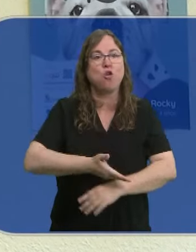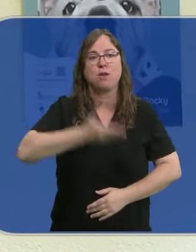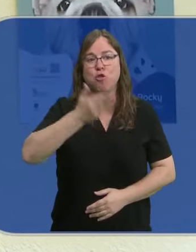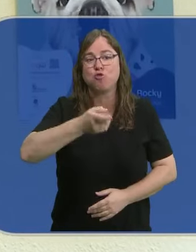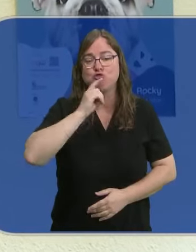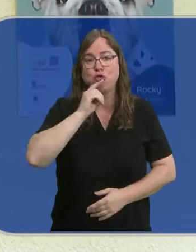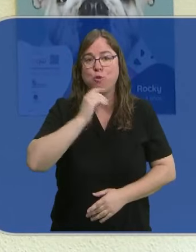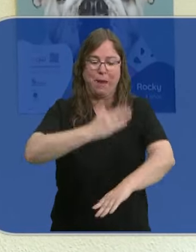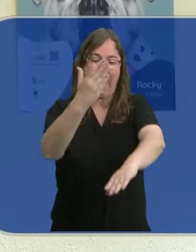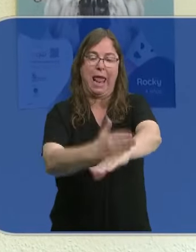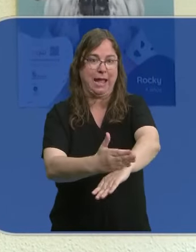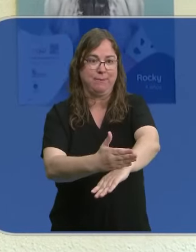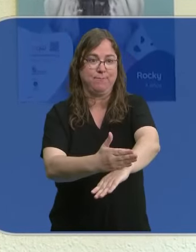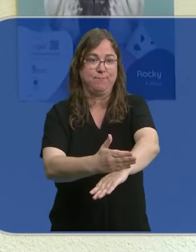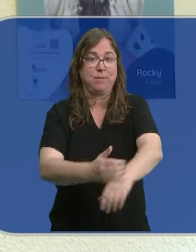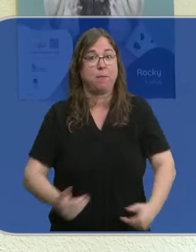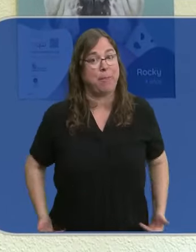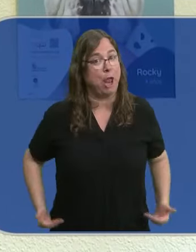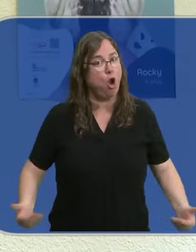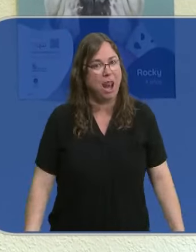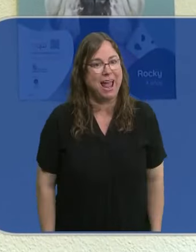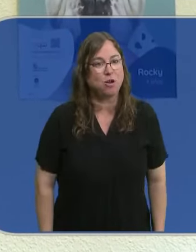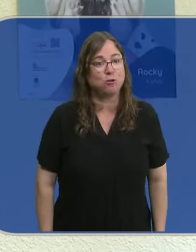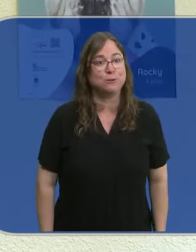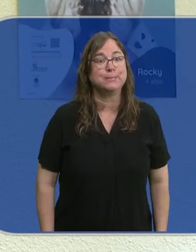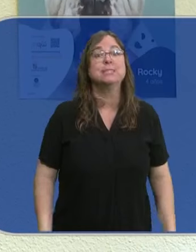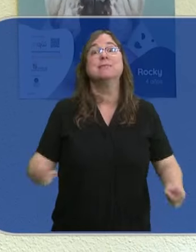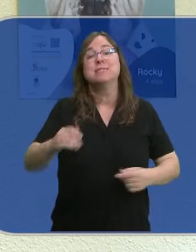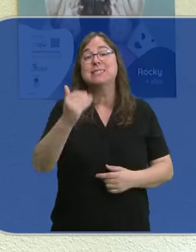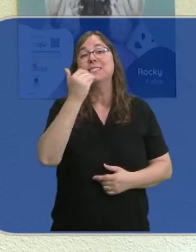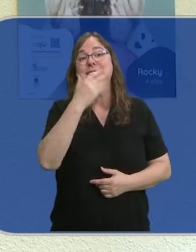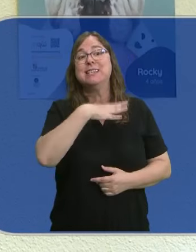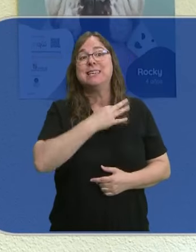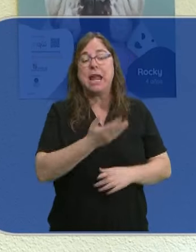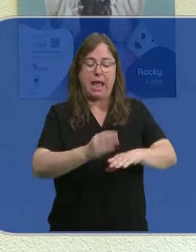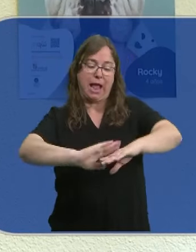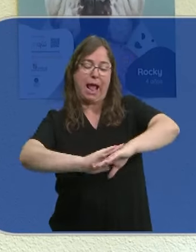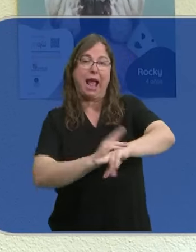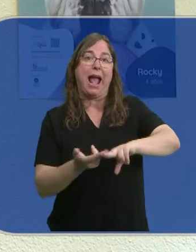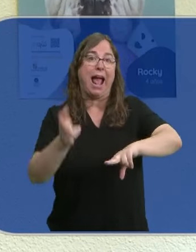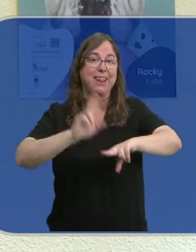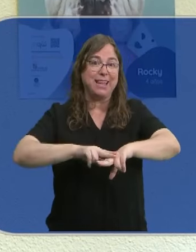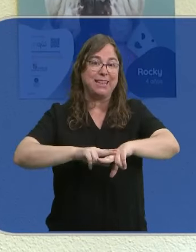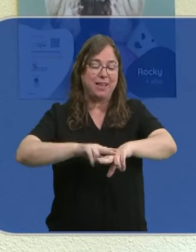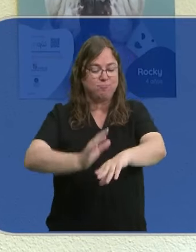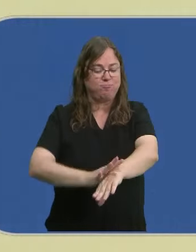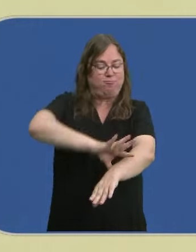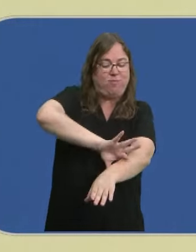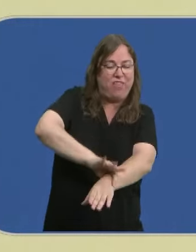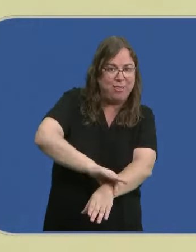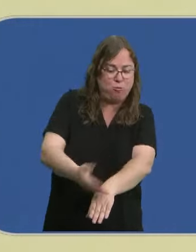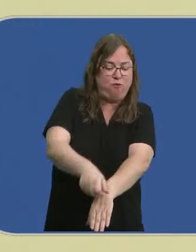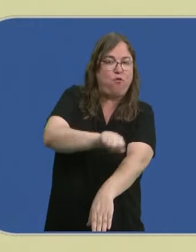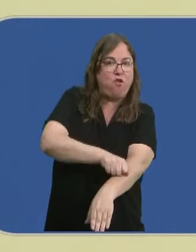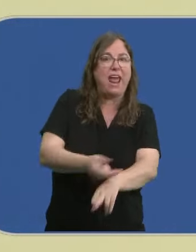con ropa, manga larga, pantalón largo, también si quieres meter el calcetín, el pantalón dentro del calcetín.